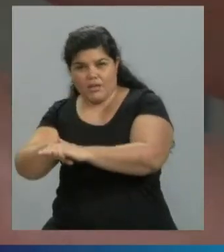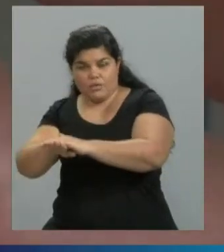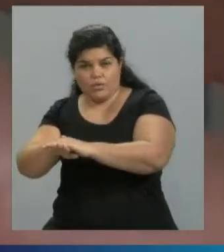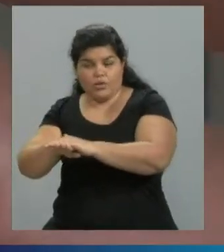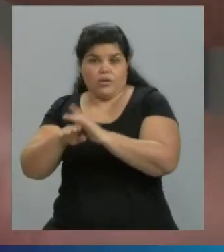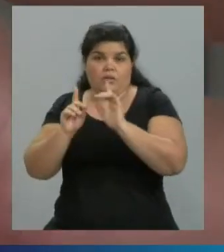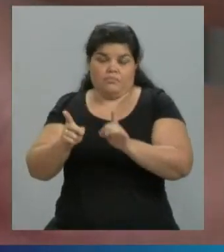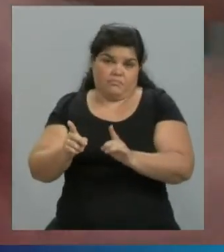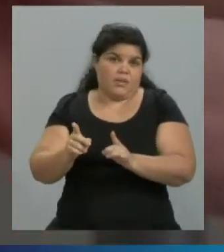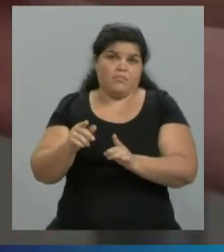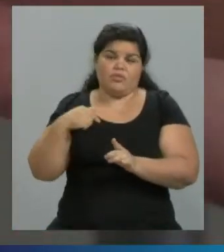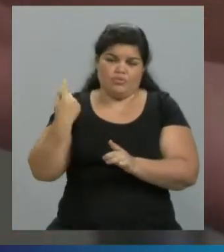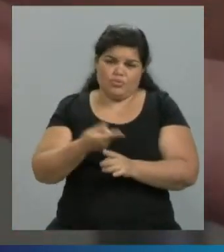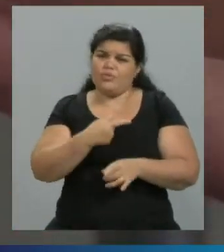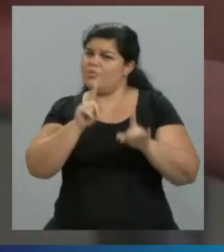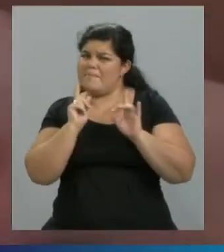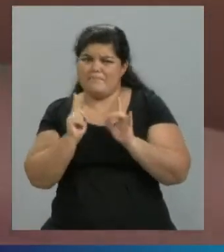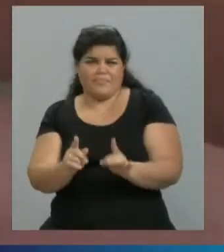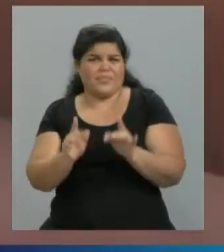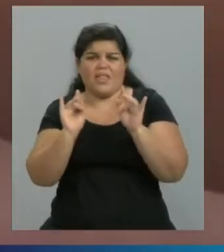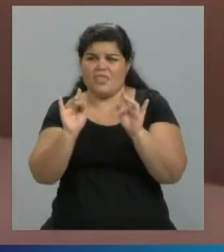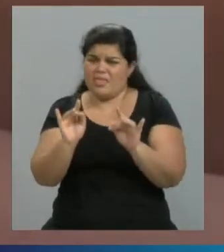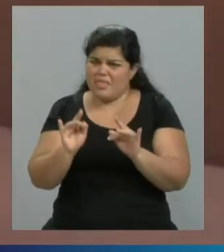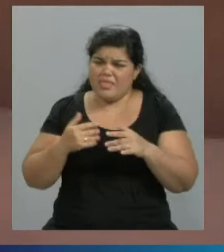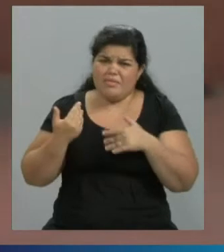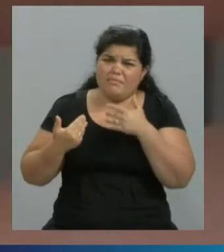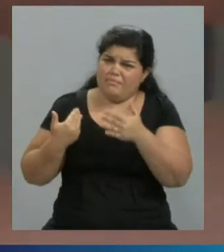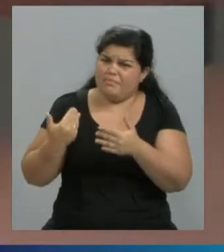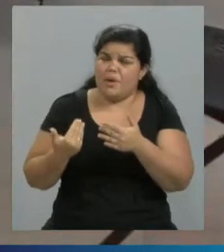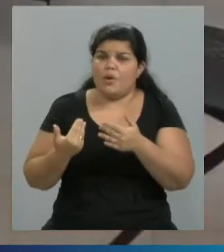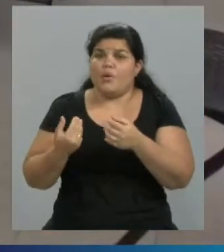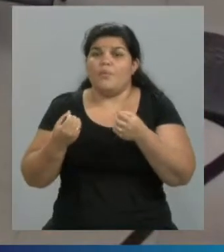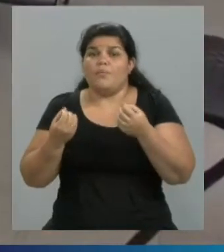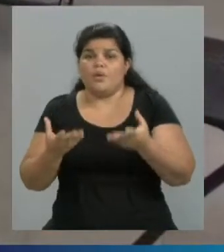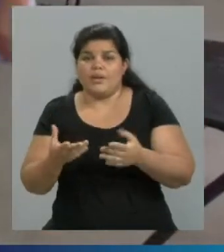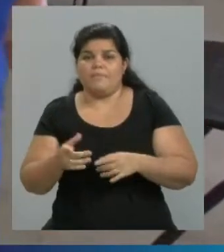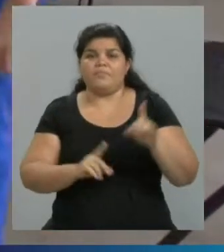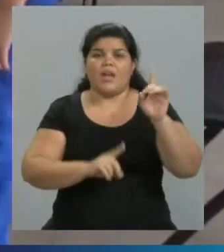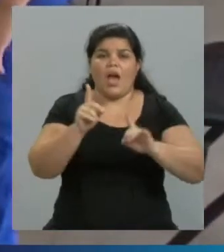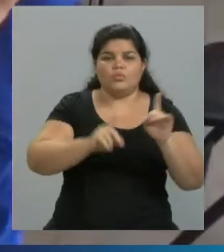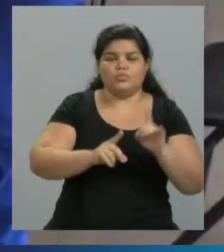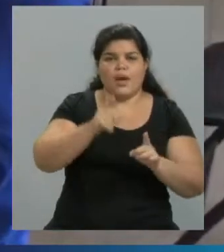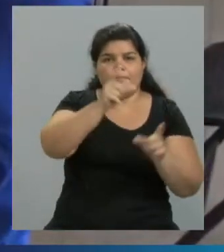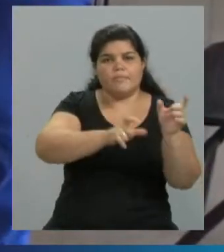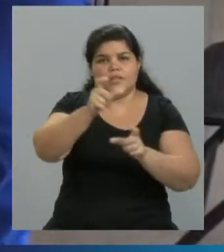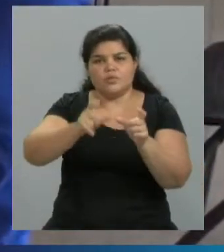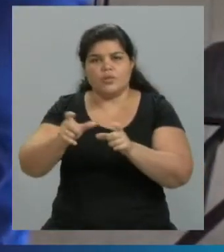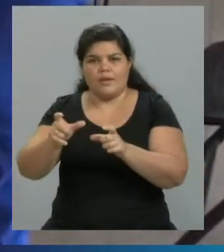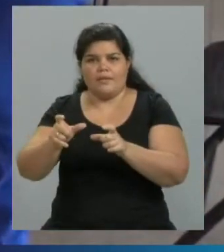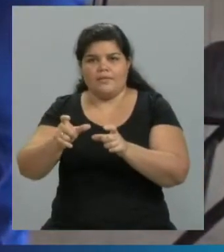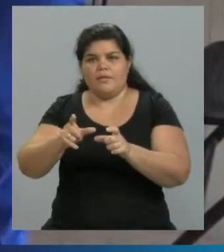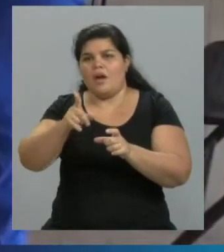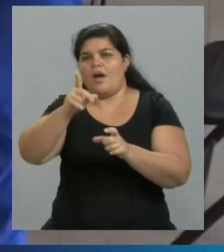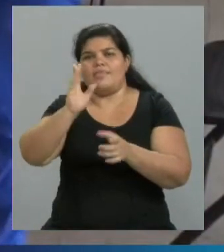en una situación compleja porque hay licencias en el personal de las UCI,